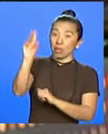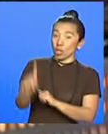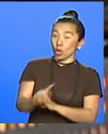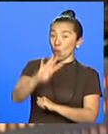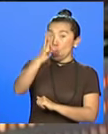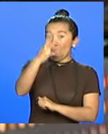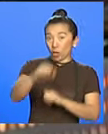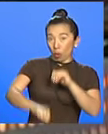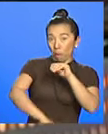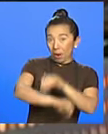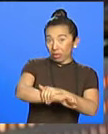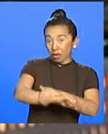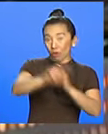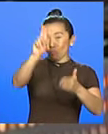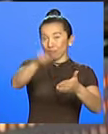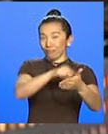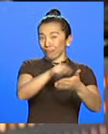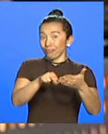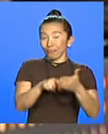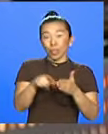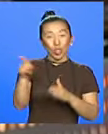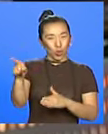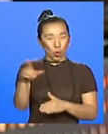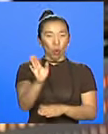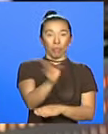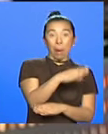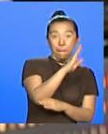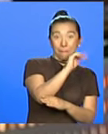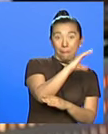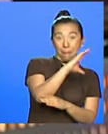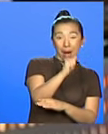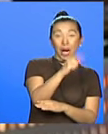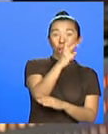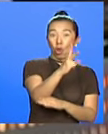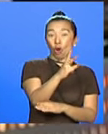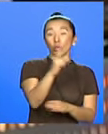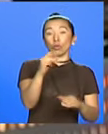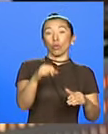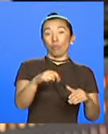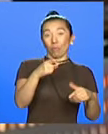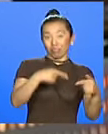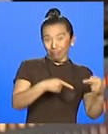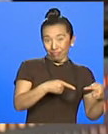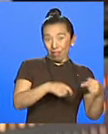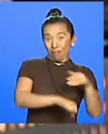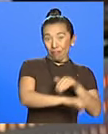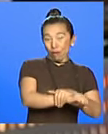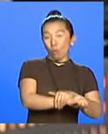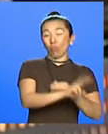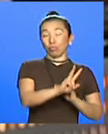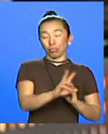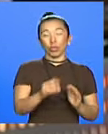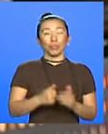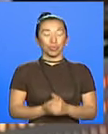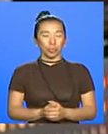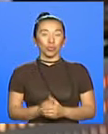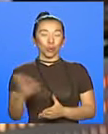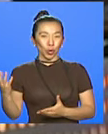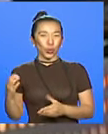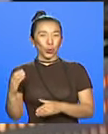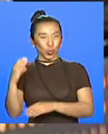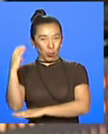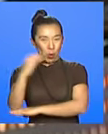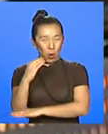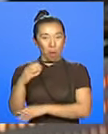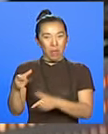partidos al brasileño. Carlos Baca tendrá que cumplir dos fechas de sanción. La selección Colombia, por su parte, entrenó en la Universidad Católica de